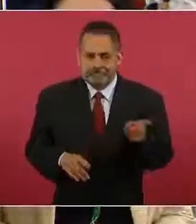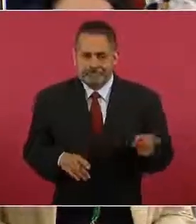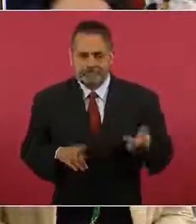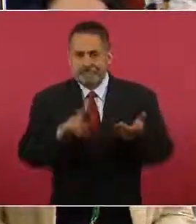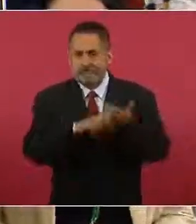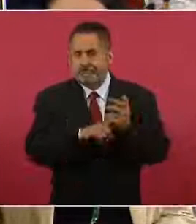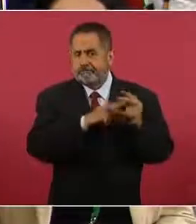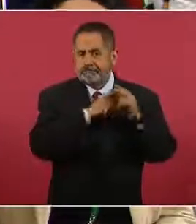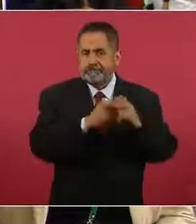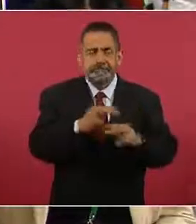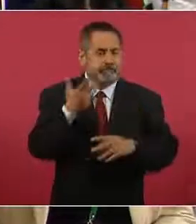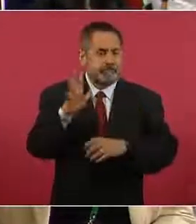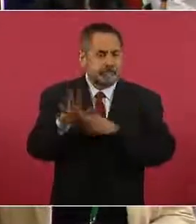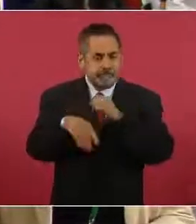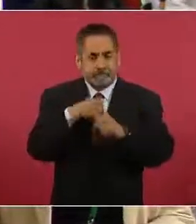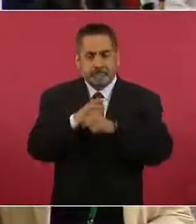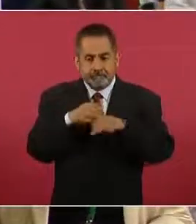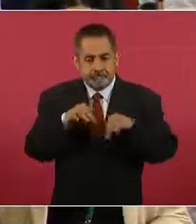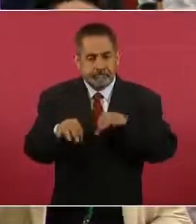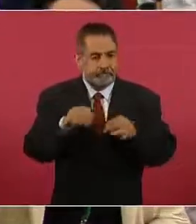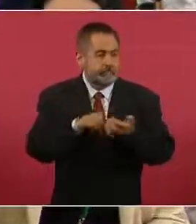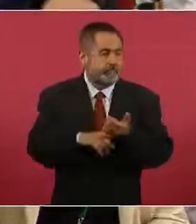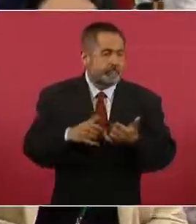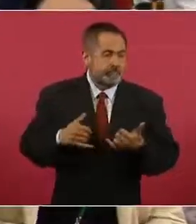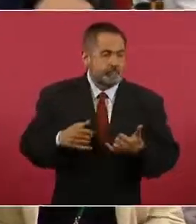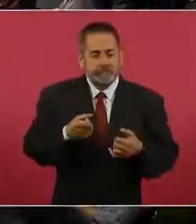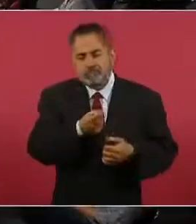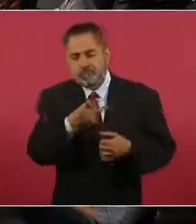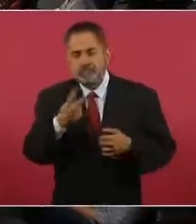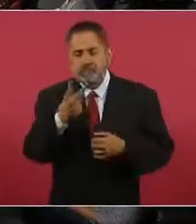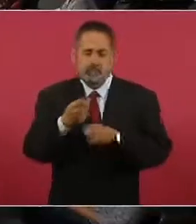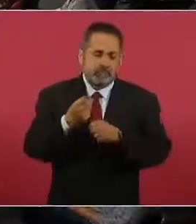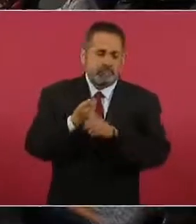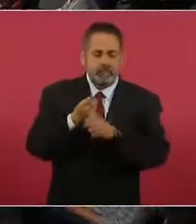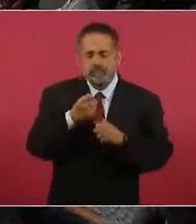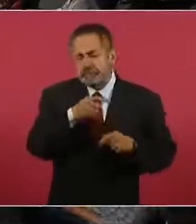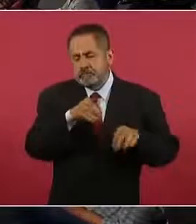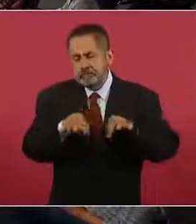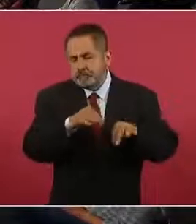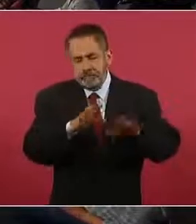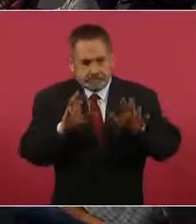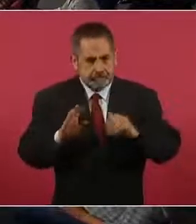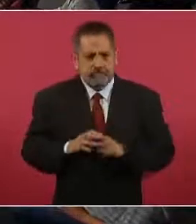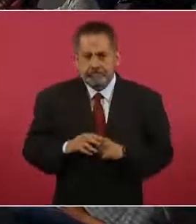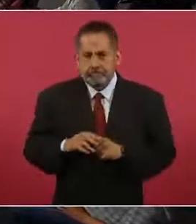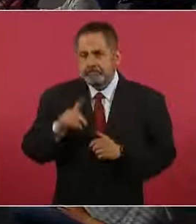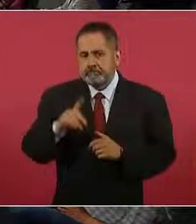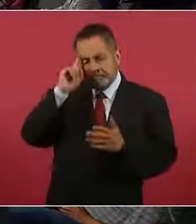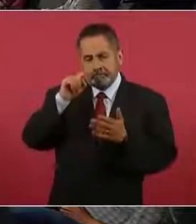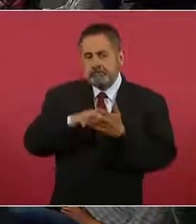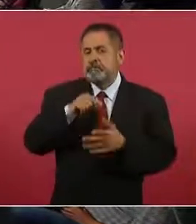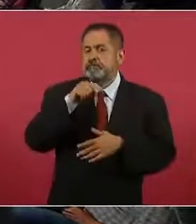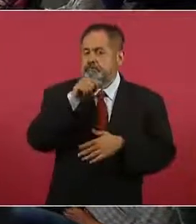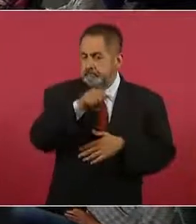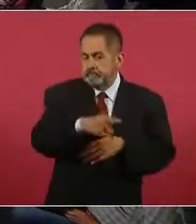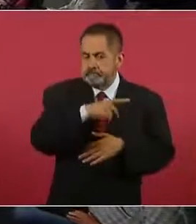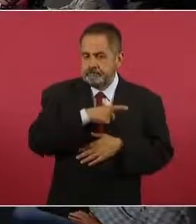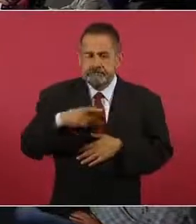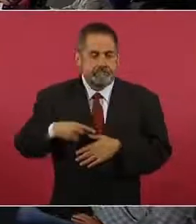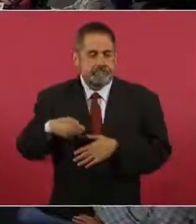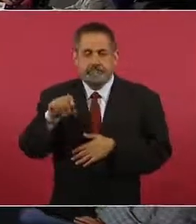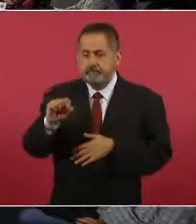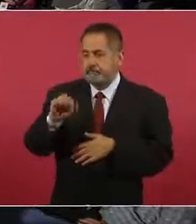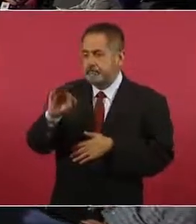lleva más de a veces de 10 años, los más jóvenes de dos años de trabajo. Entonces, yo creo que hay algo que tiene que investigar la Secretaría de la Función